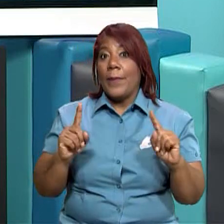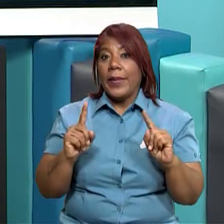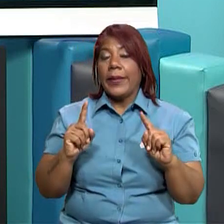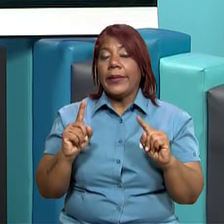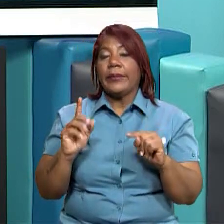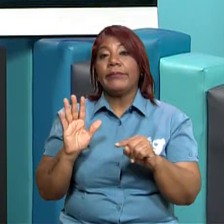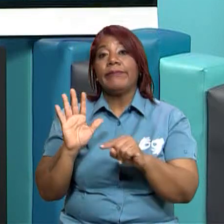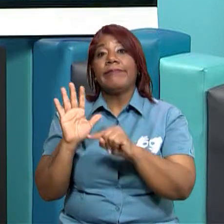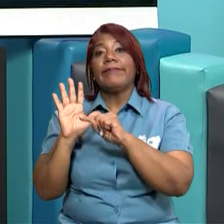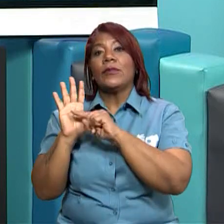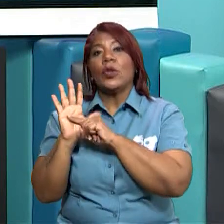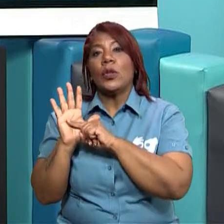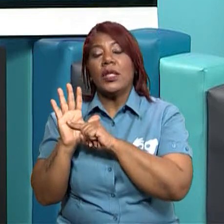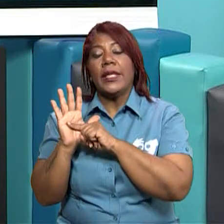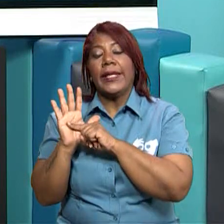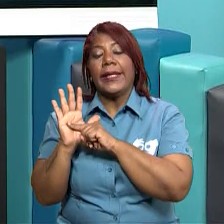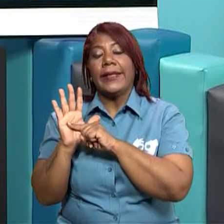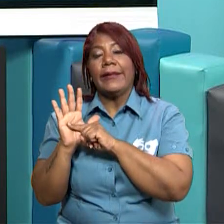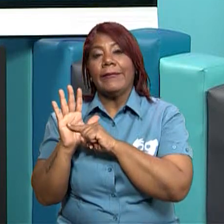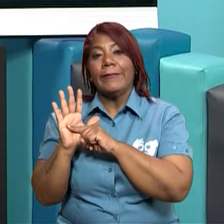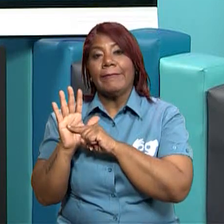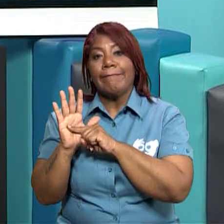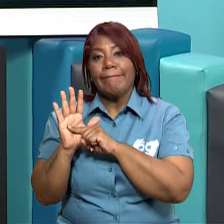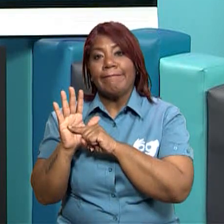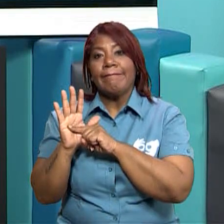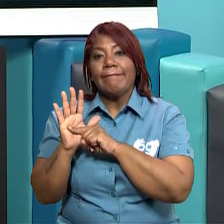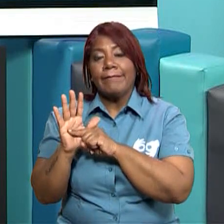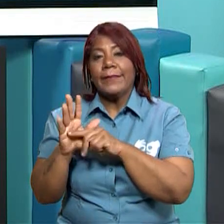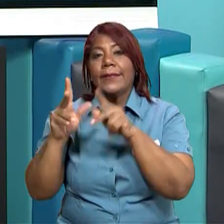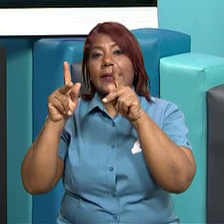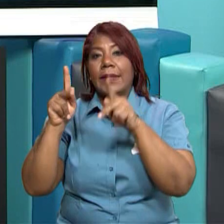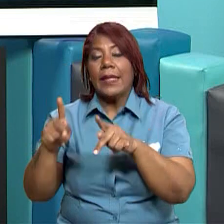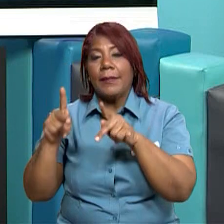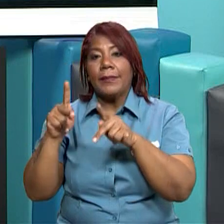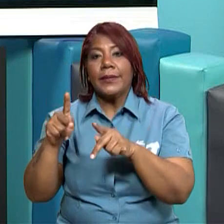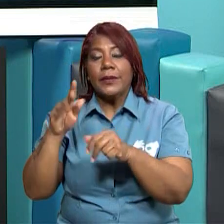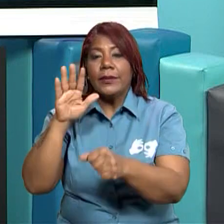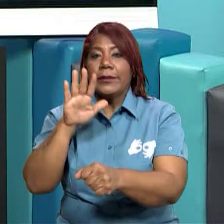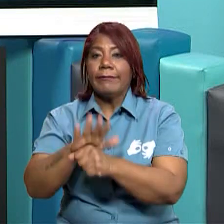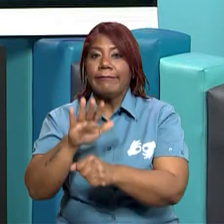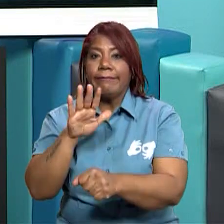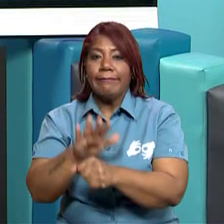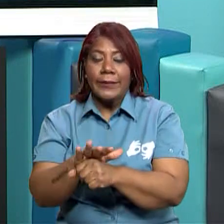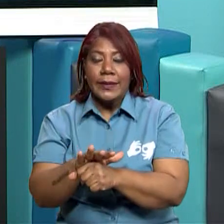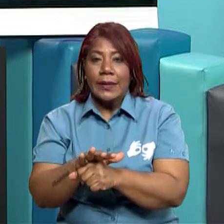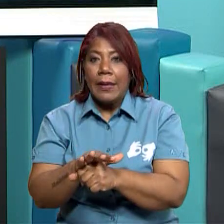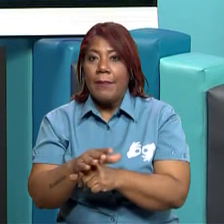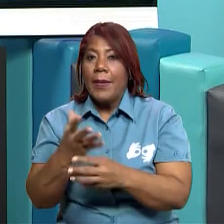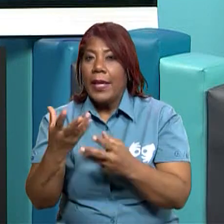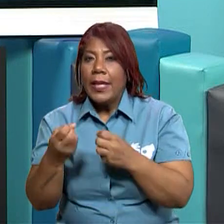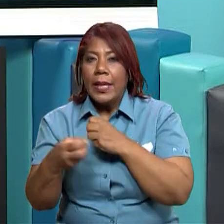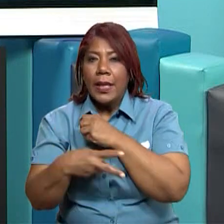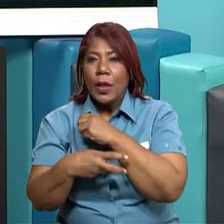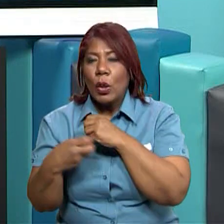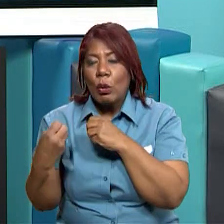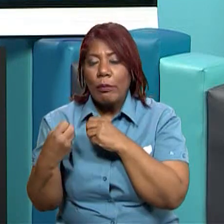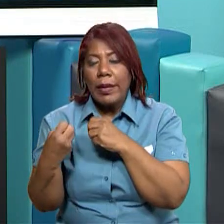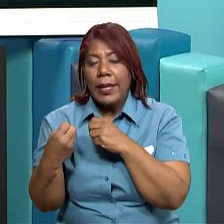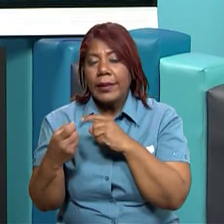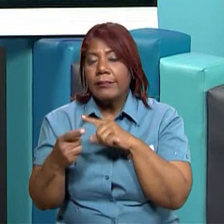entonces abusan de eso y lo que hacen es estafar a la persona que está queriendo